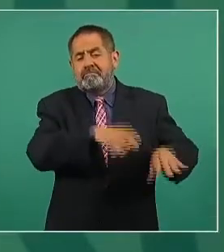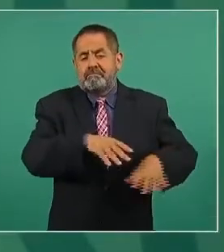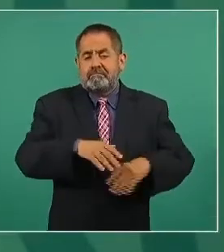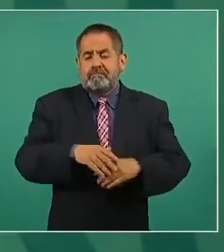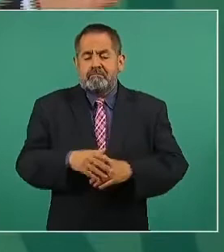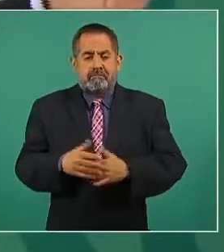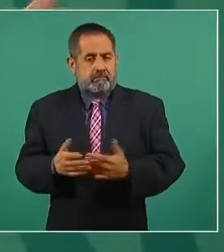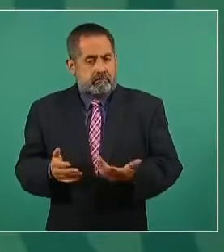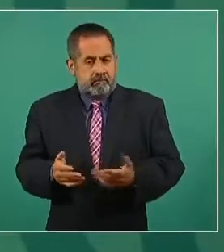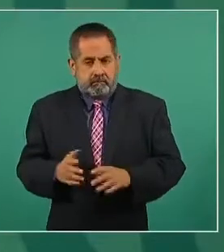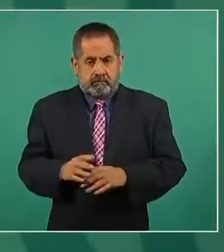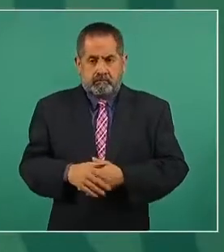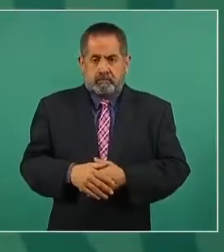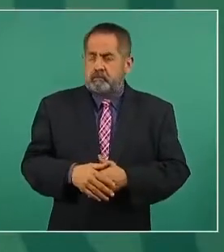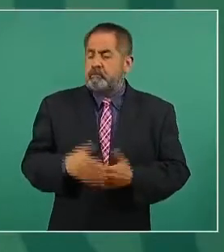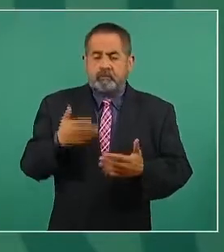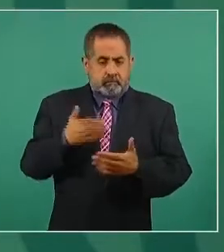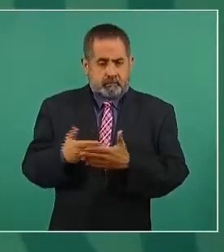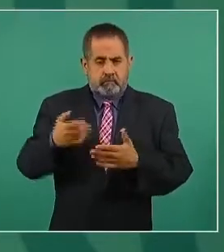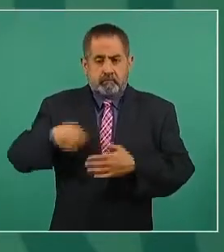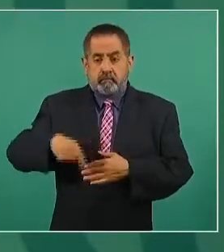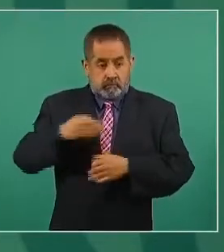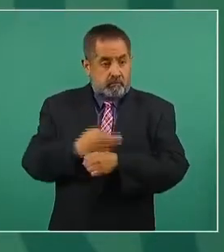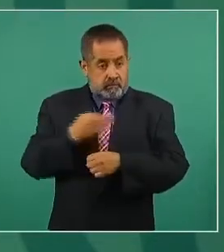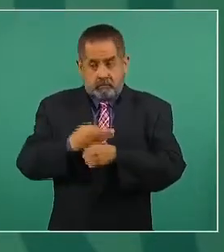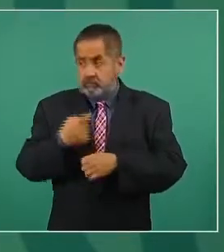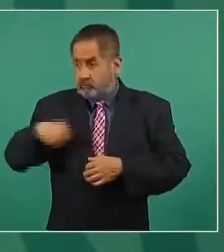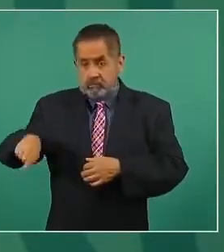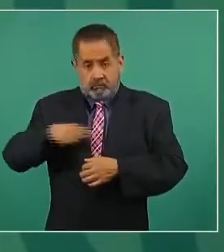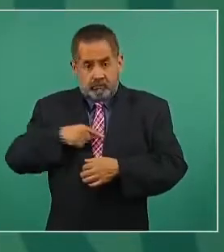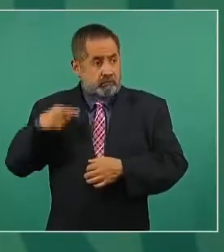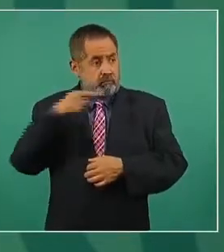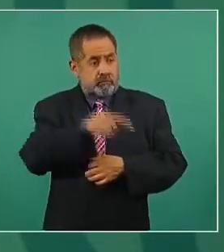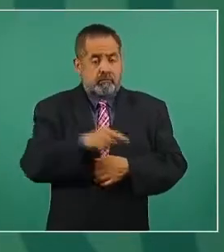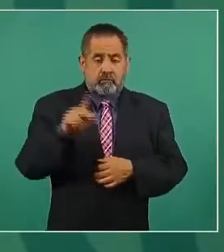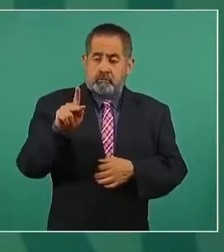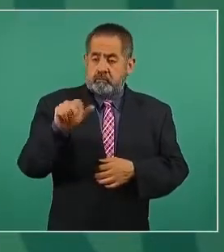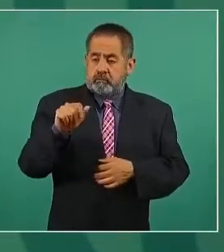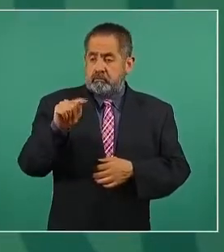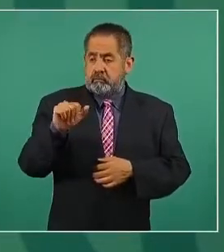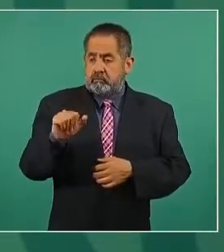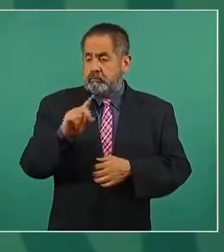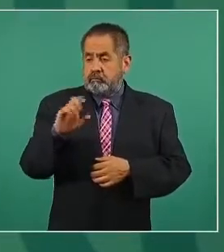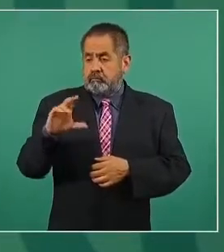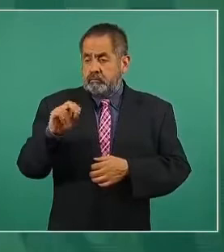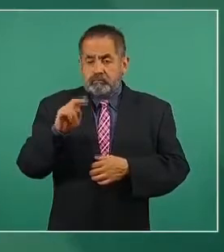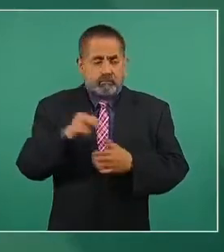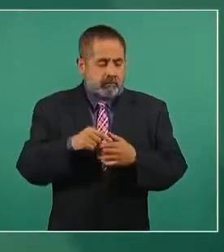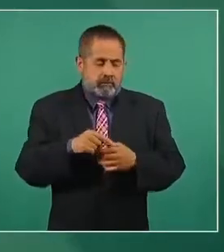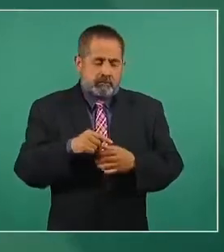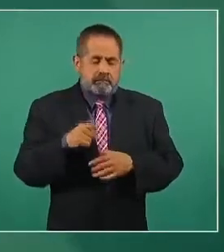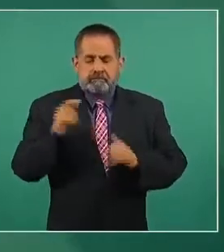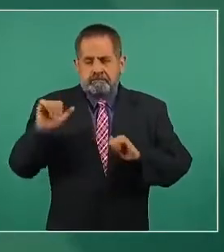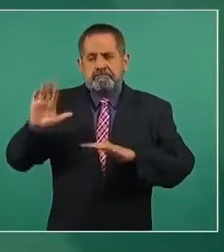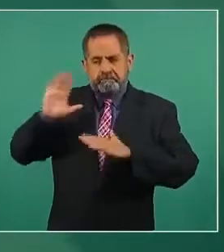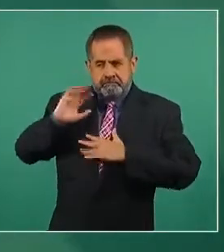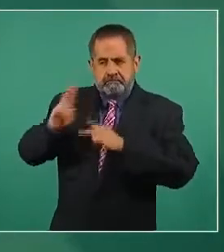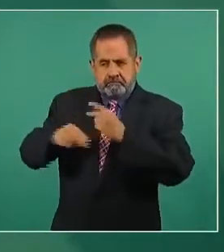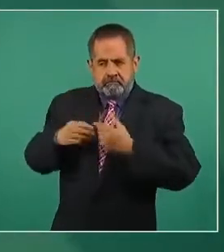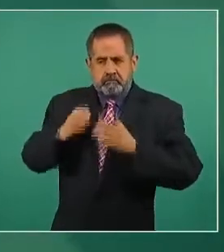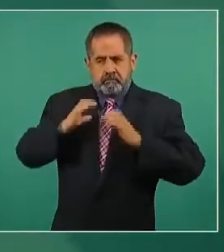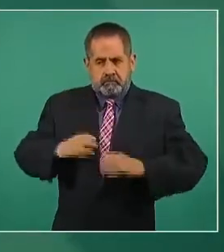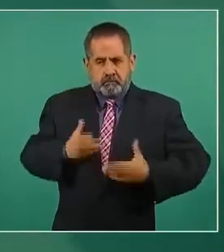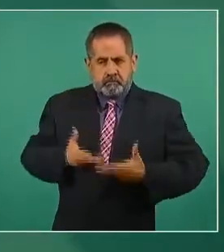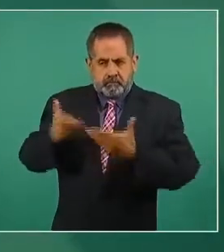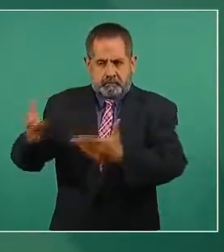Ahora estamos nosotros en pasta de concho. rescatando a los cuerpos, porque hicimos ese compromiso por los